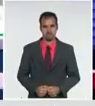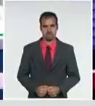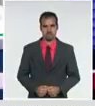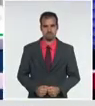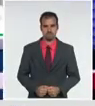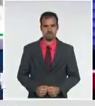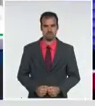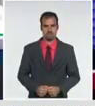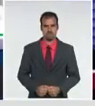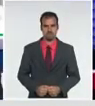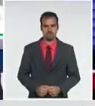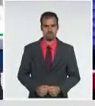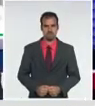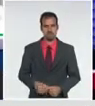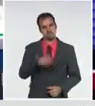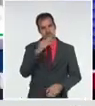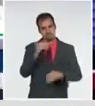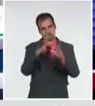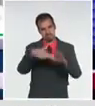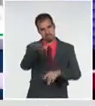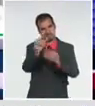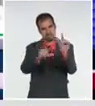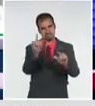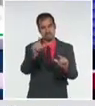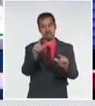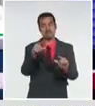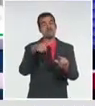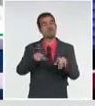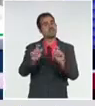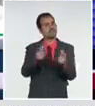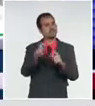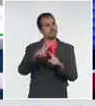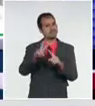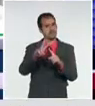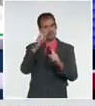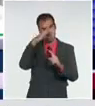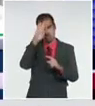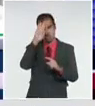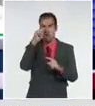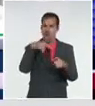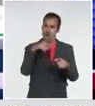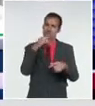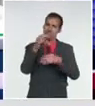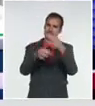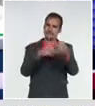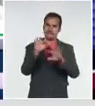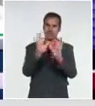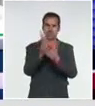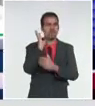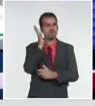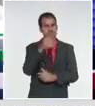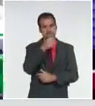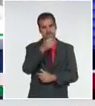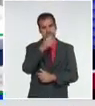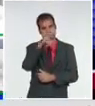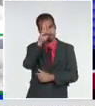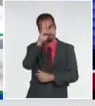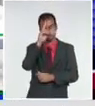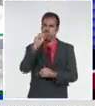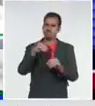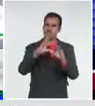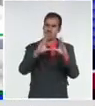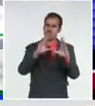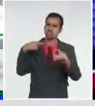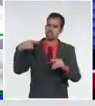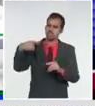Buenos días, amigos televidentes. El sistema de la radio y la televisión cubana ofrece esta conferencia de prensa que cada mañana hacemos